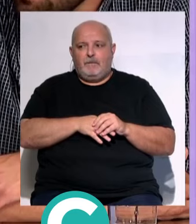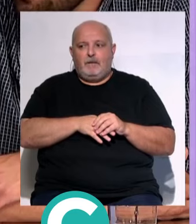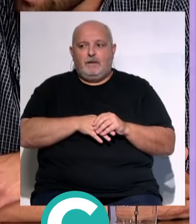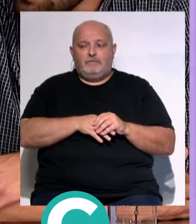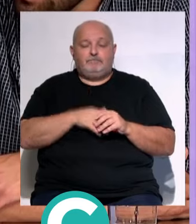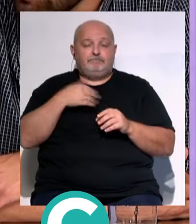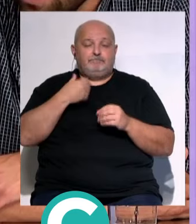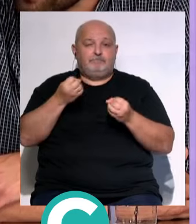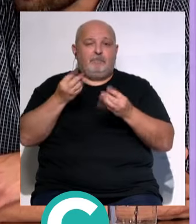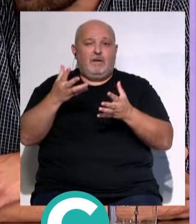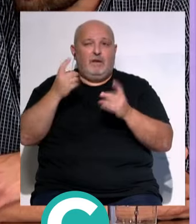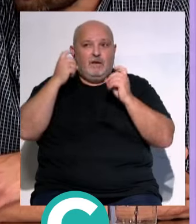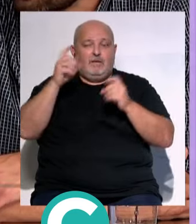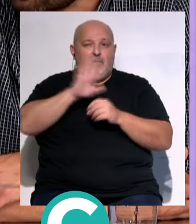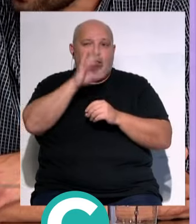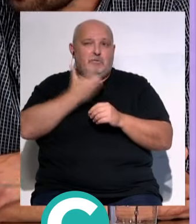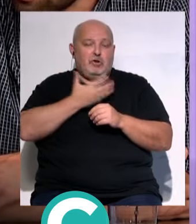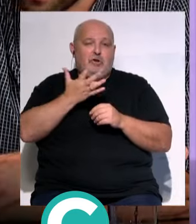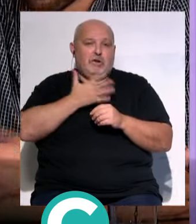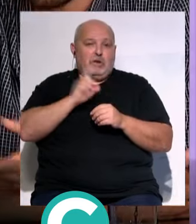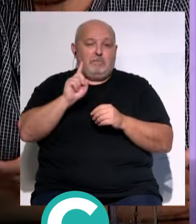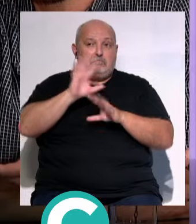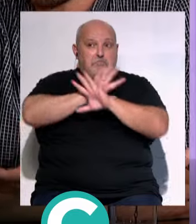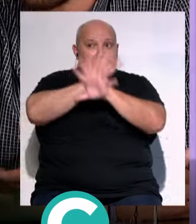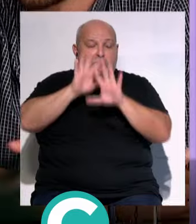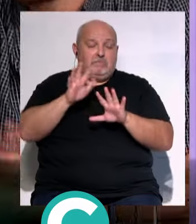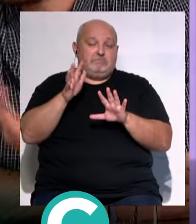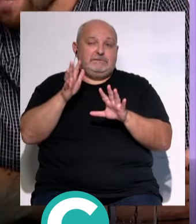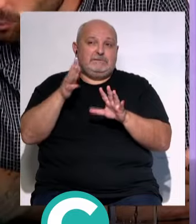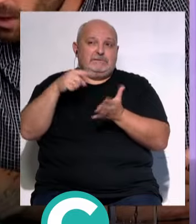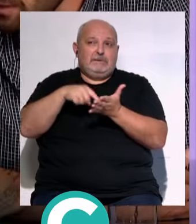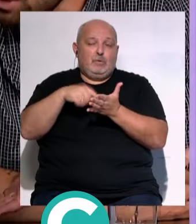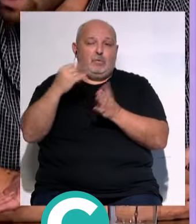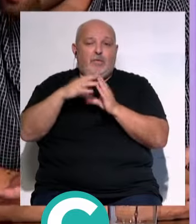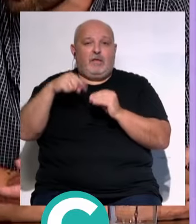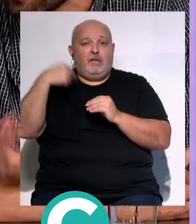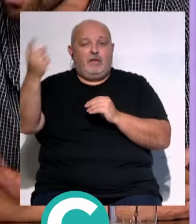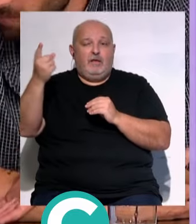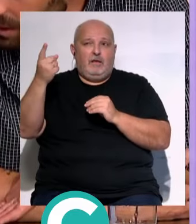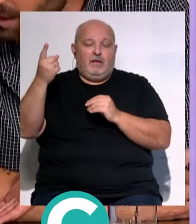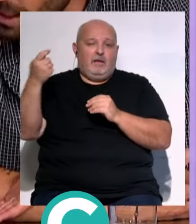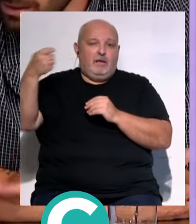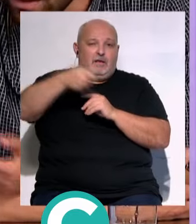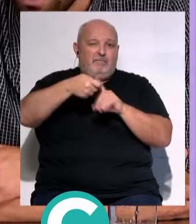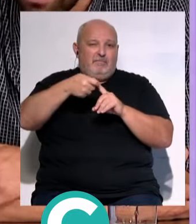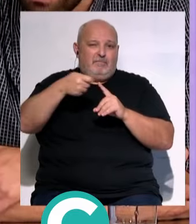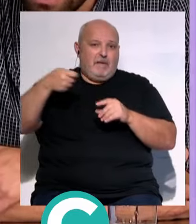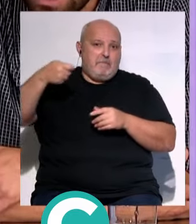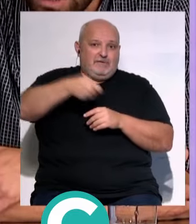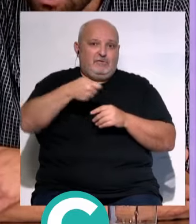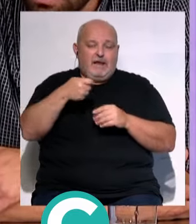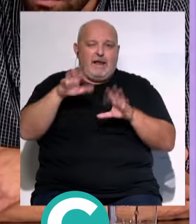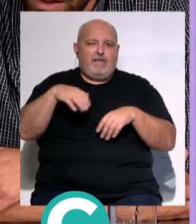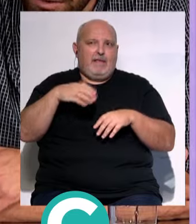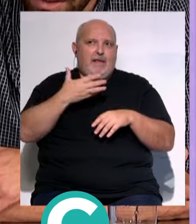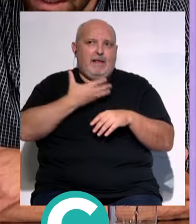No hemos salido que no es la intención del Ayuntamiento de Cádiz... ...porque eso supondría exigirle a la Junta de Andalucía... ...que de su partido que invierta en Cádiz... ...y parece que el